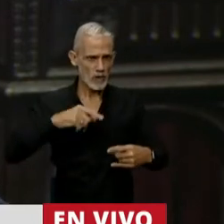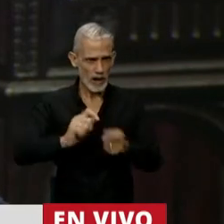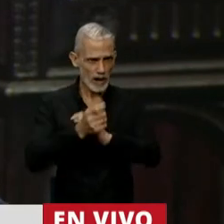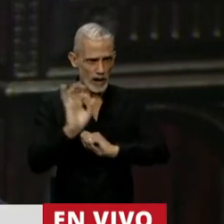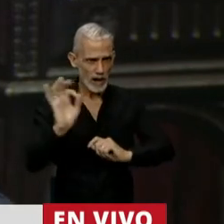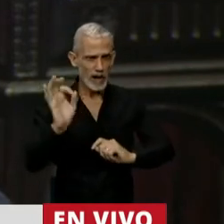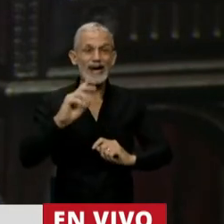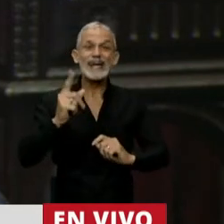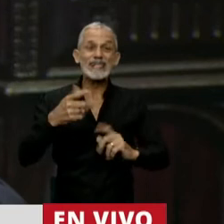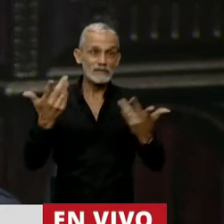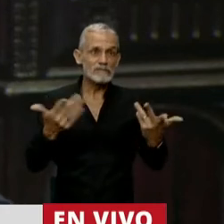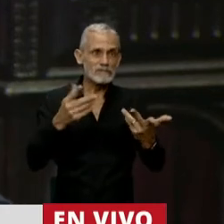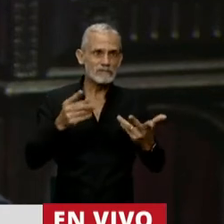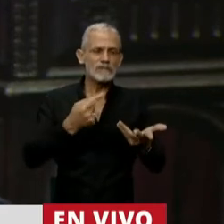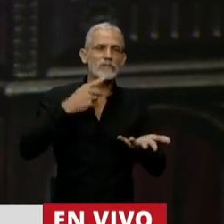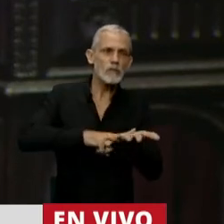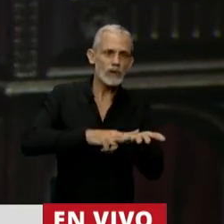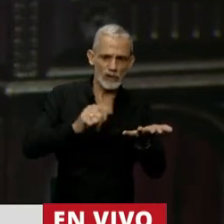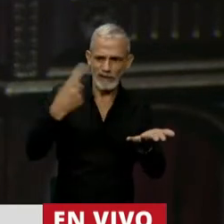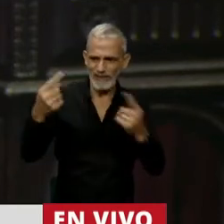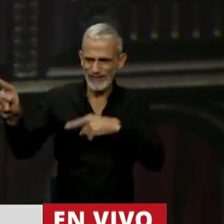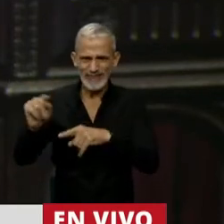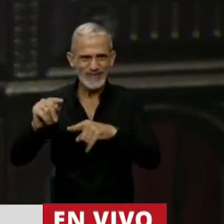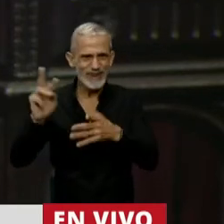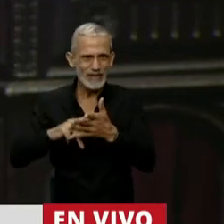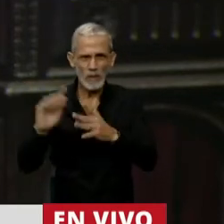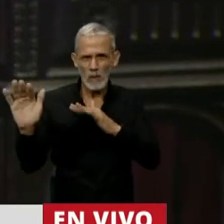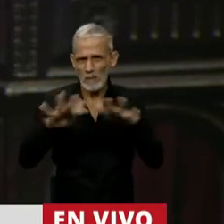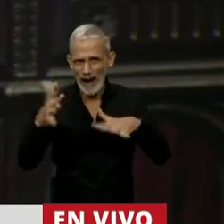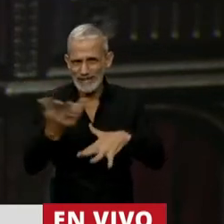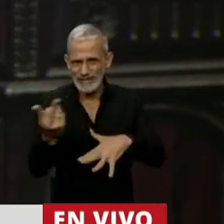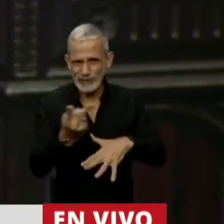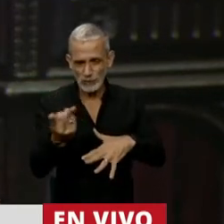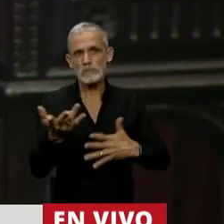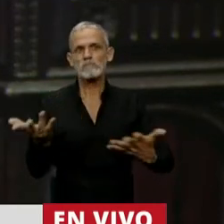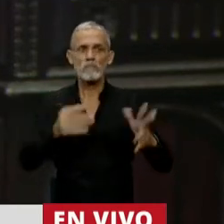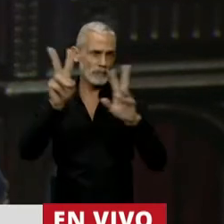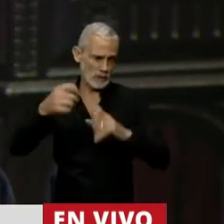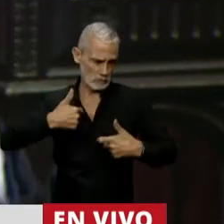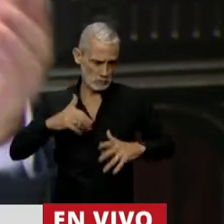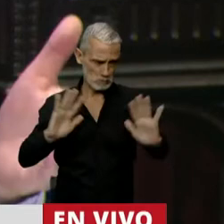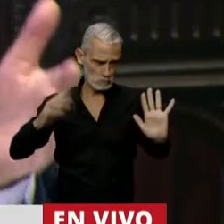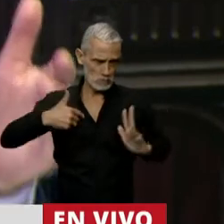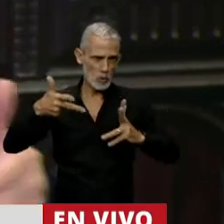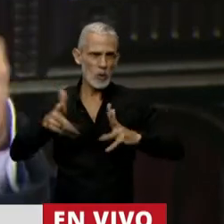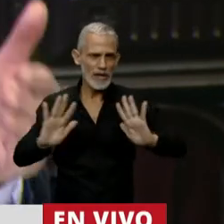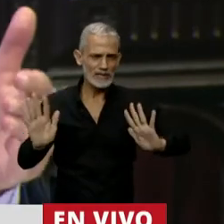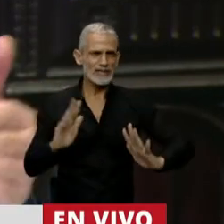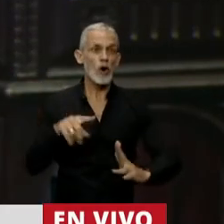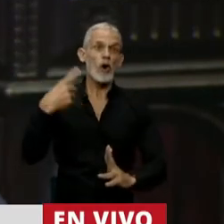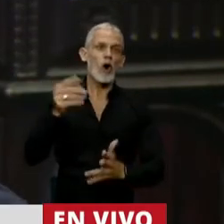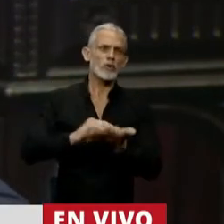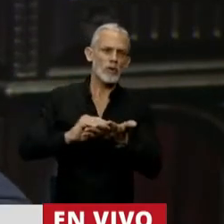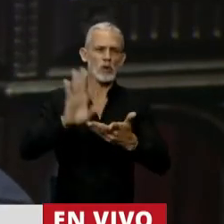a pesar de que la aplicación es para otra imposición, pero que tiene similitud. Otro tema que no me animo a decir, como otros